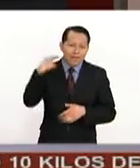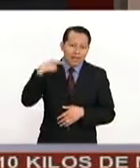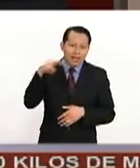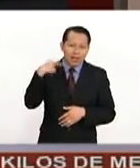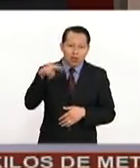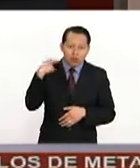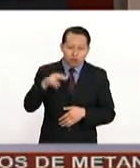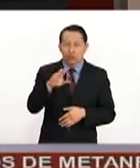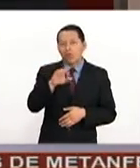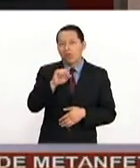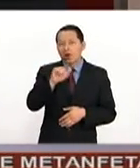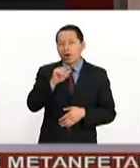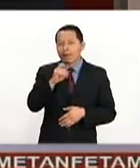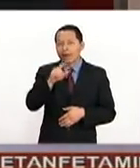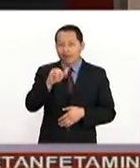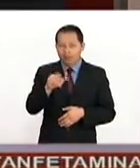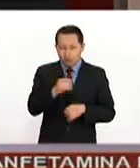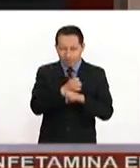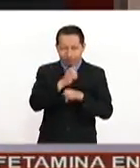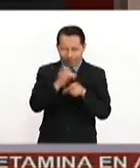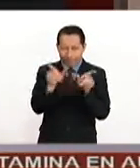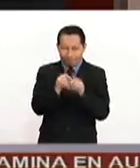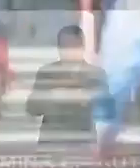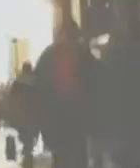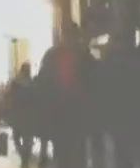Veracruz, en Boca del Río. Vamos a las breves de este país.